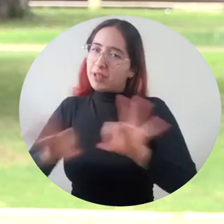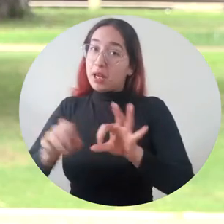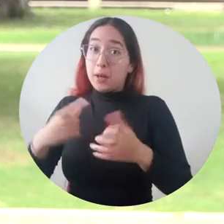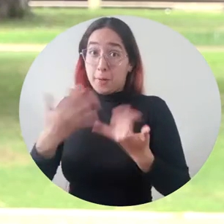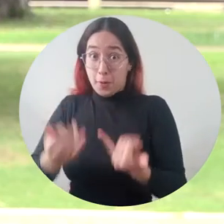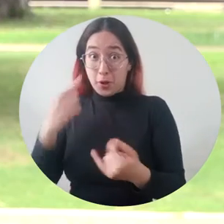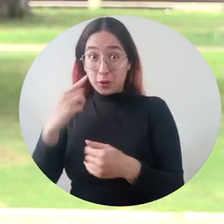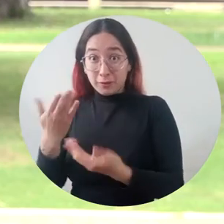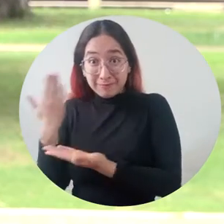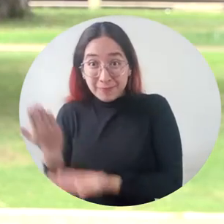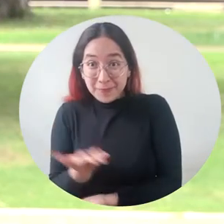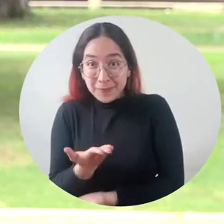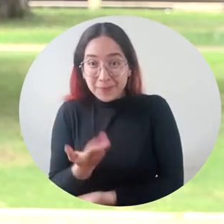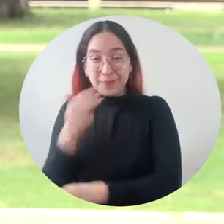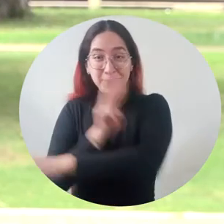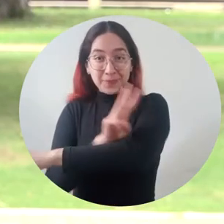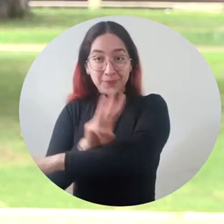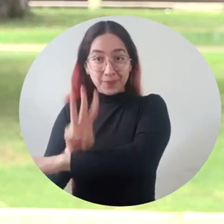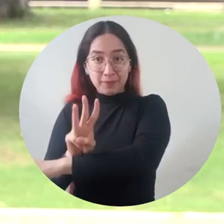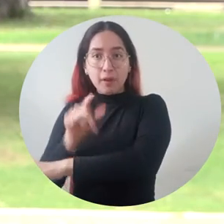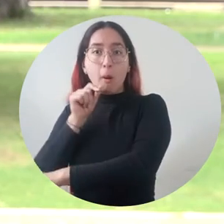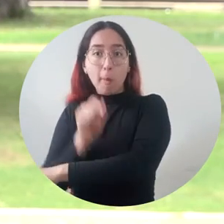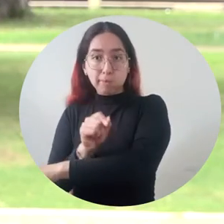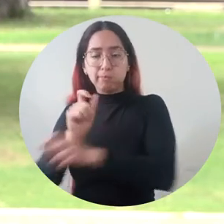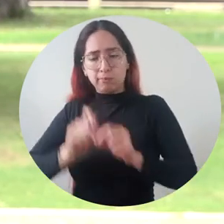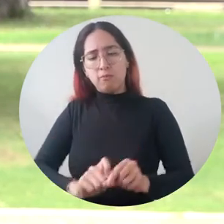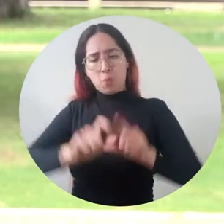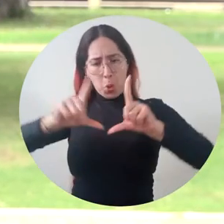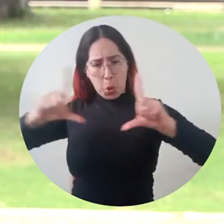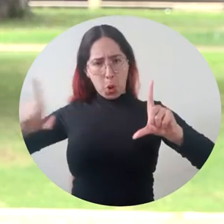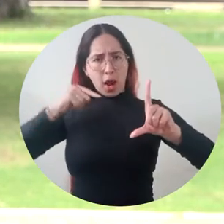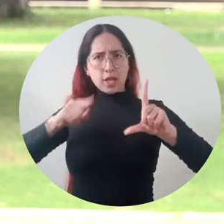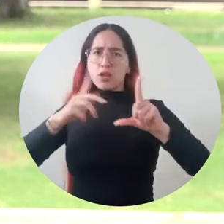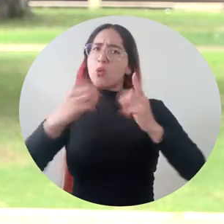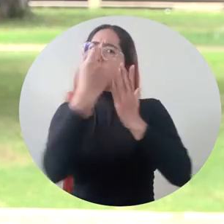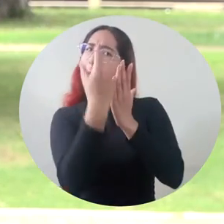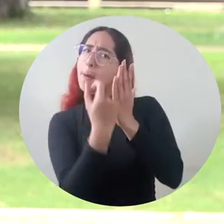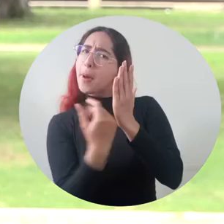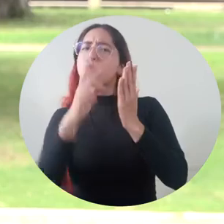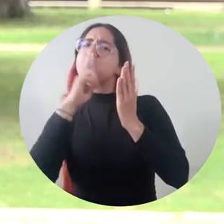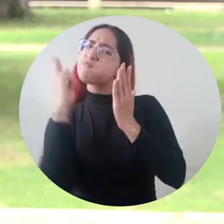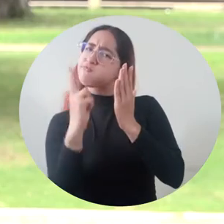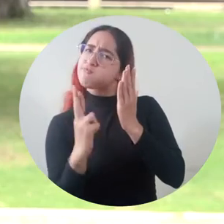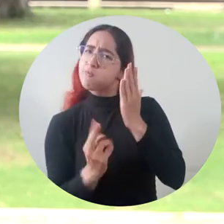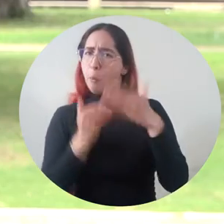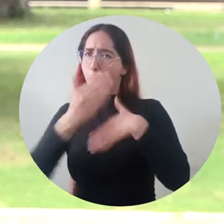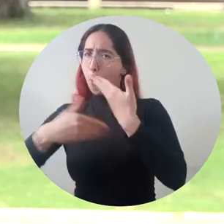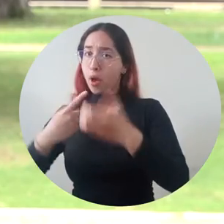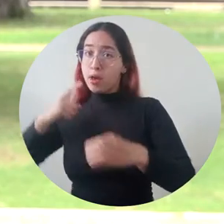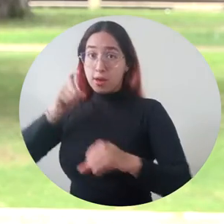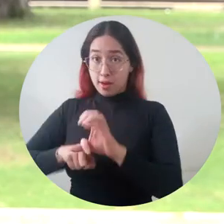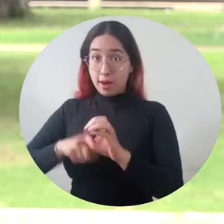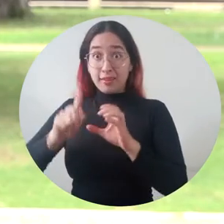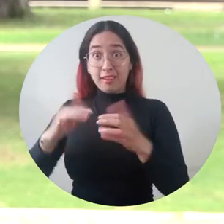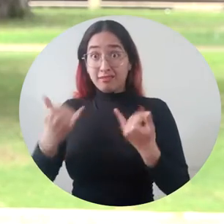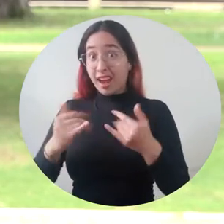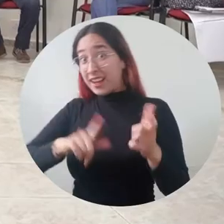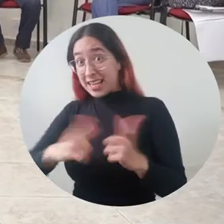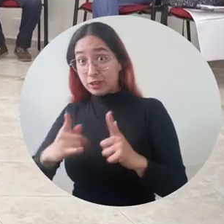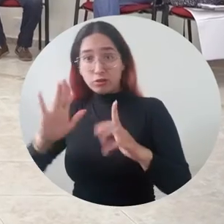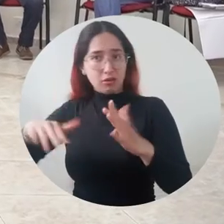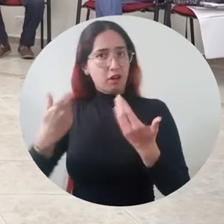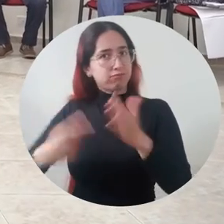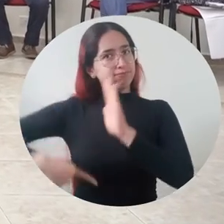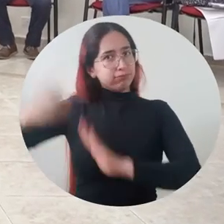página elecciones.unimagdalena.edu.co, realices tu formulario de inscripción y inmediatamente